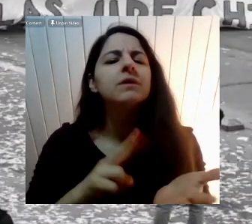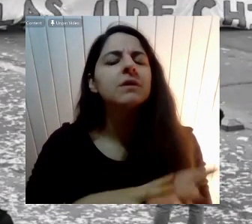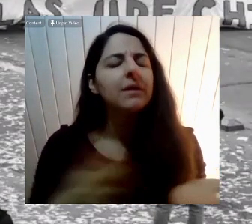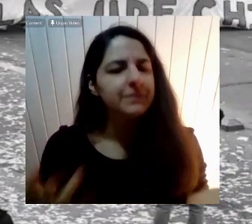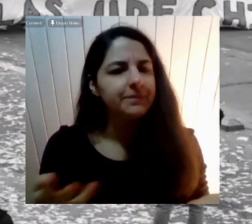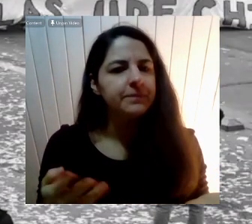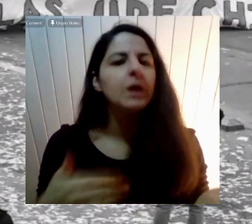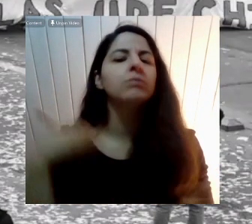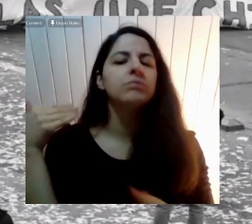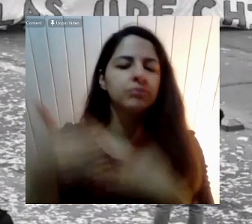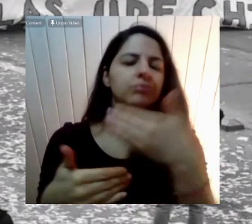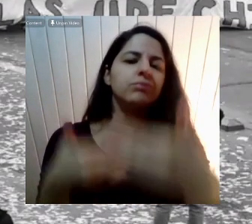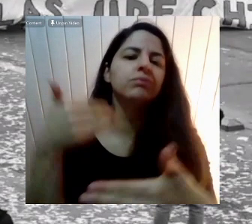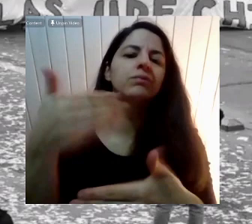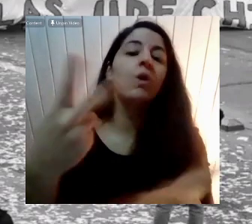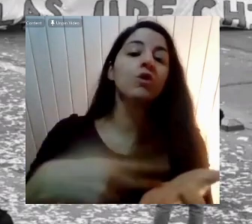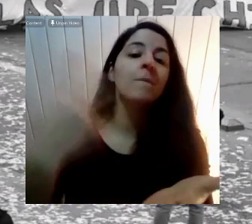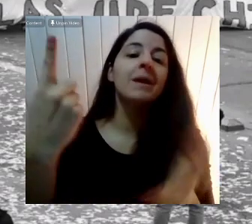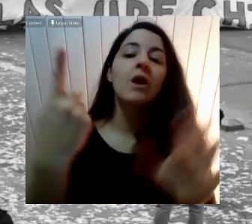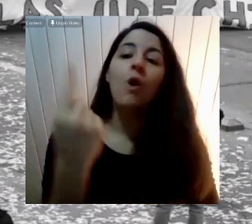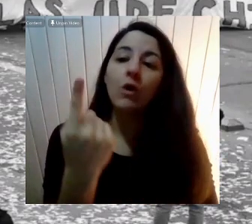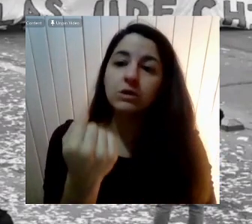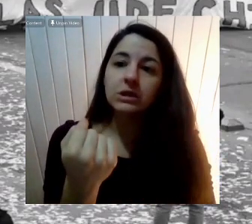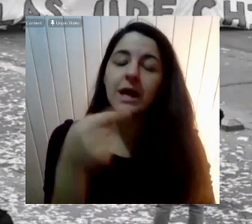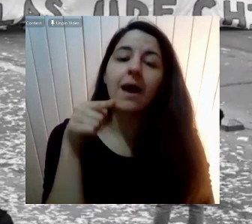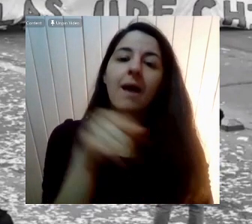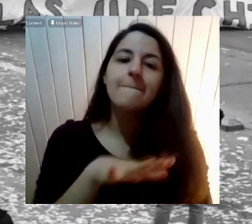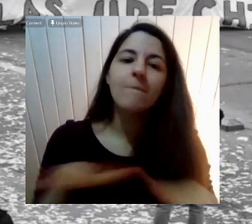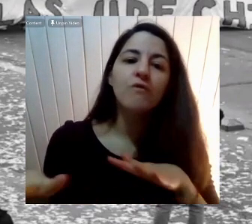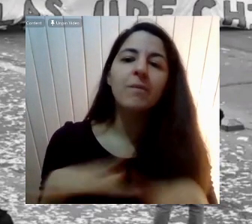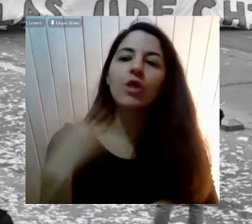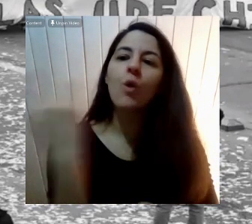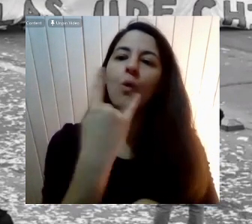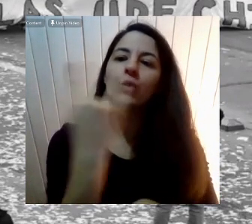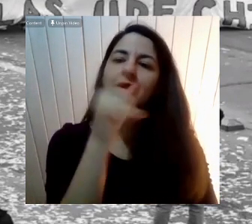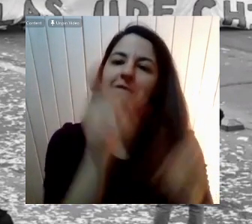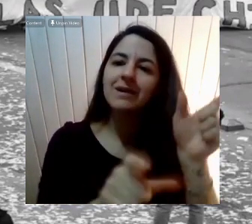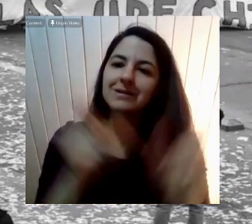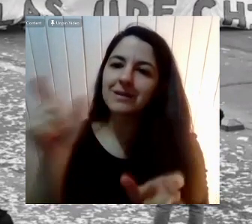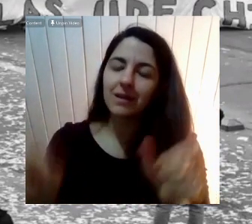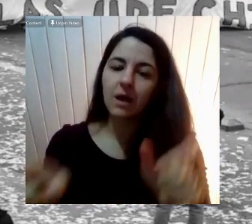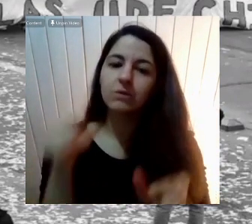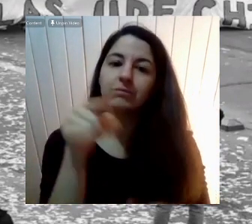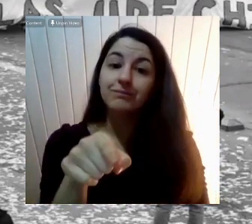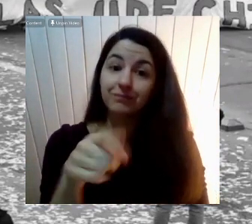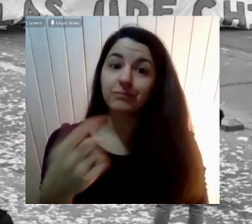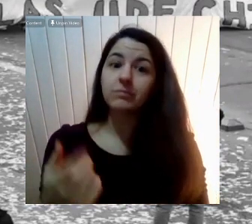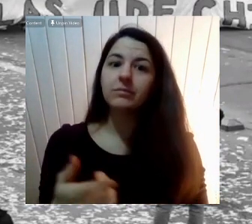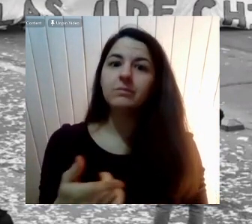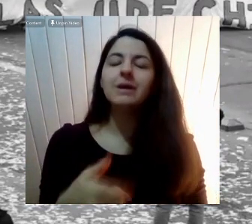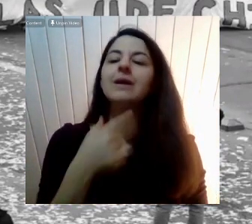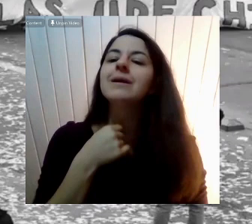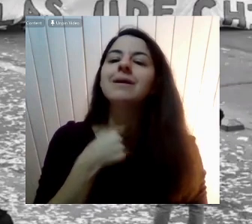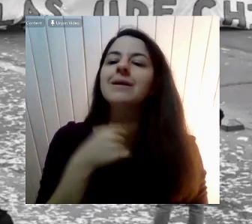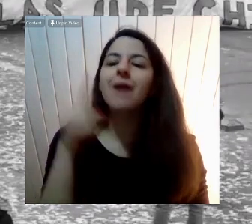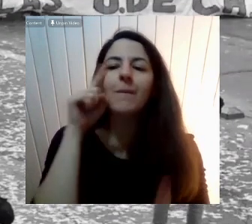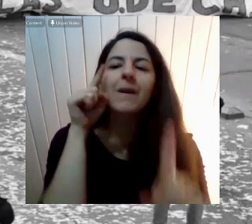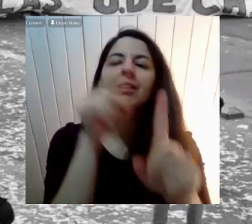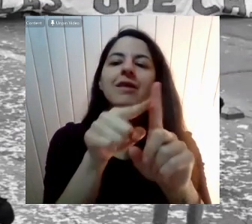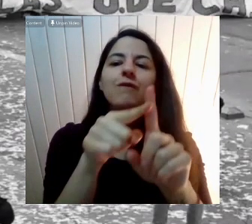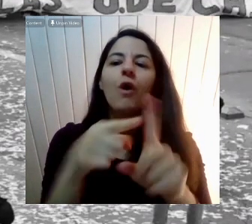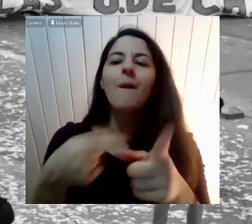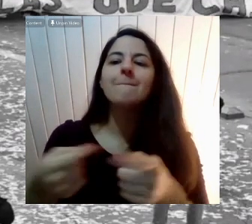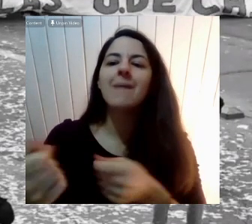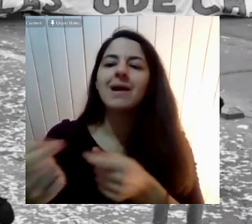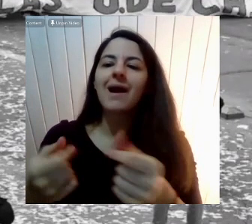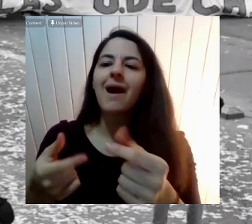Con el movimiento Y sobre todo Este movimiento Tuvo que ver Con sacar El mercado De la educación Como un concepto Que de